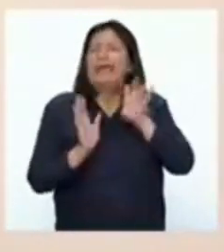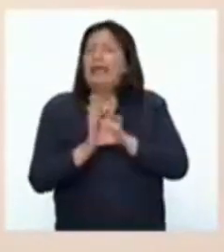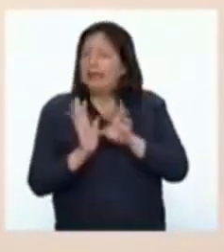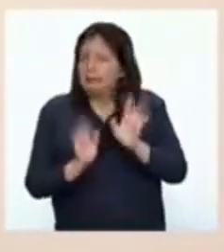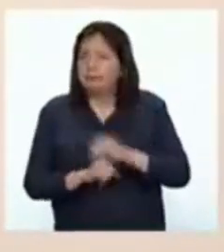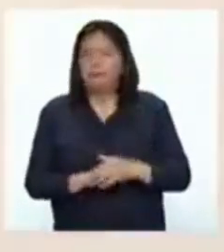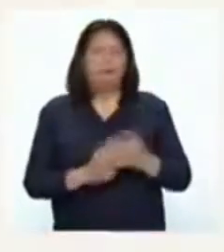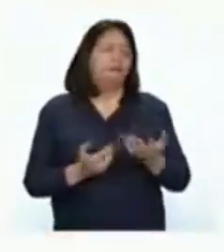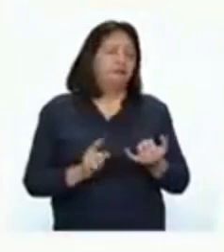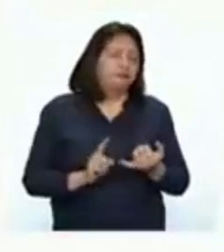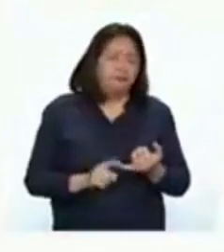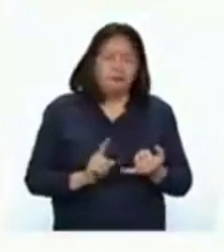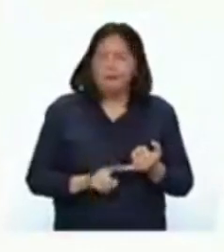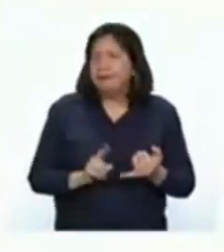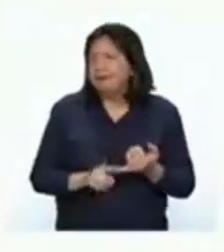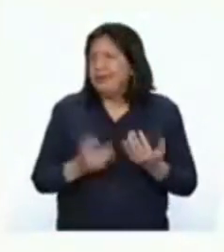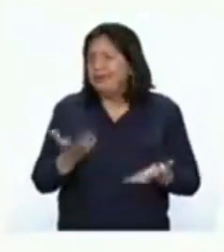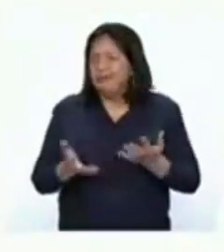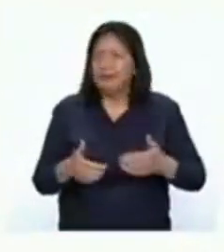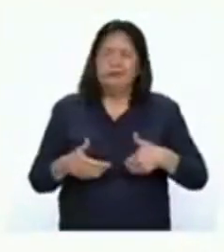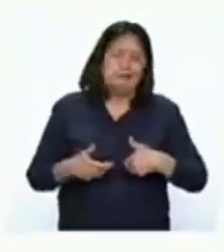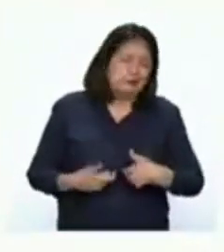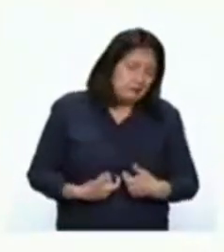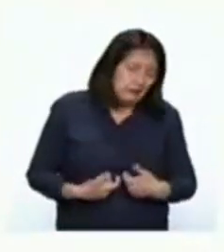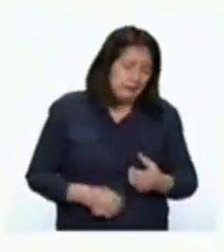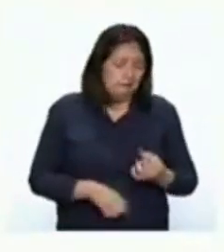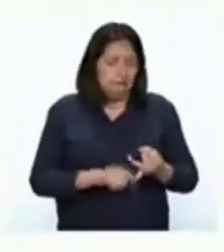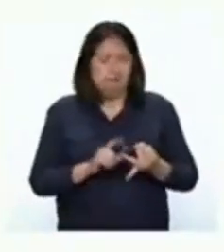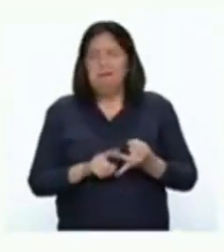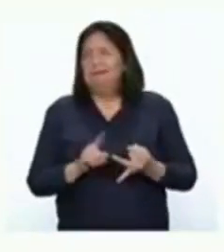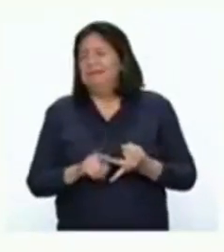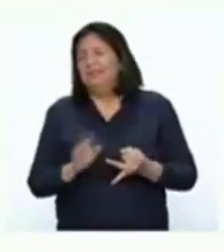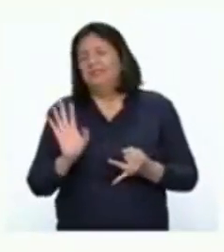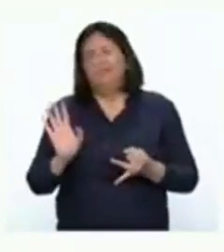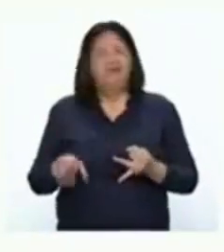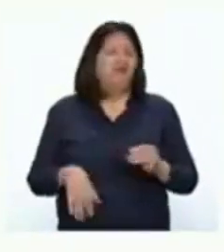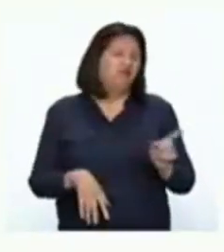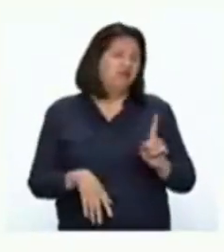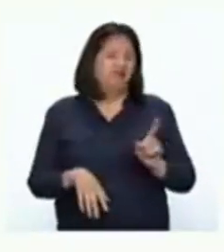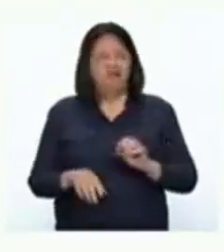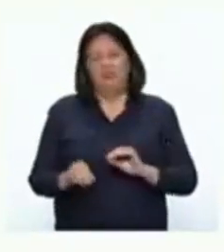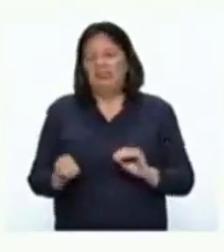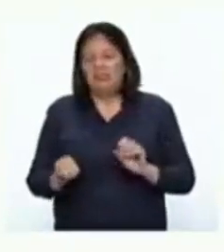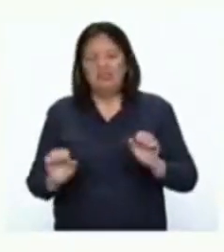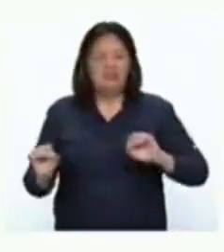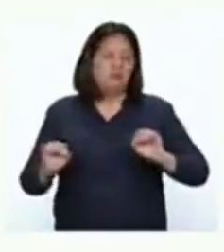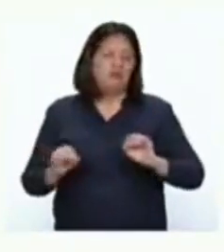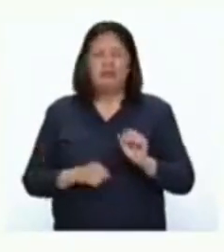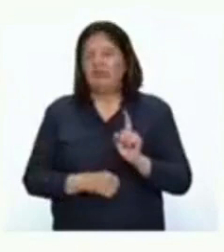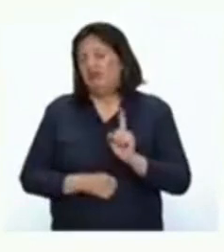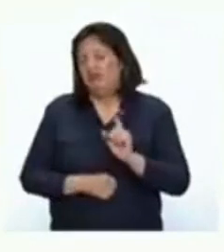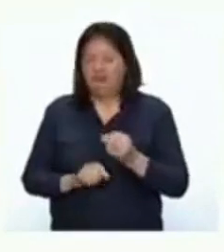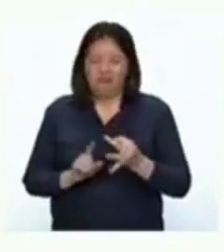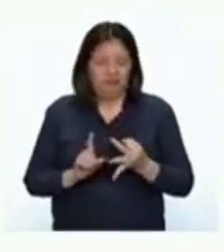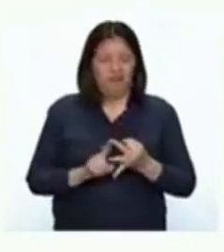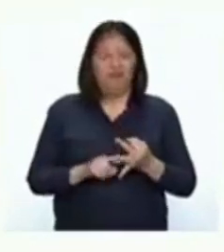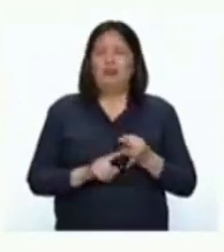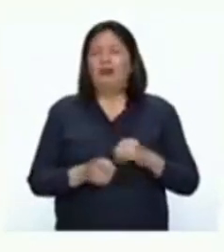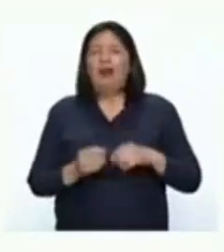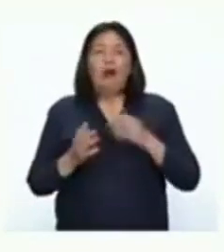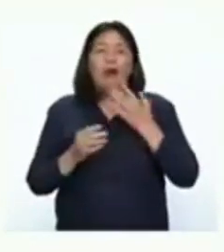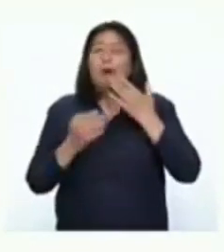ejemplo podemos sentirnos cansados, no queremos hacer actividad, no queremos hacer deporte, nos vemos